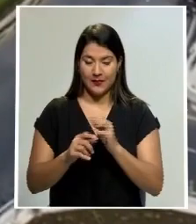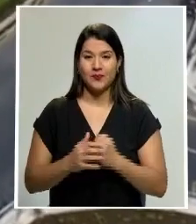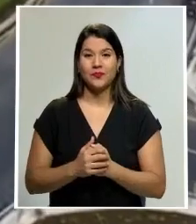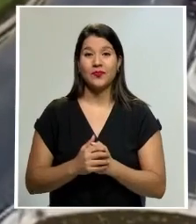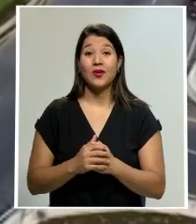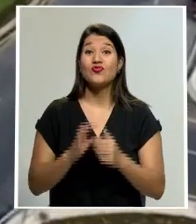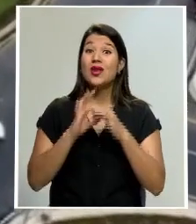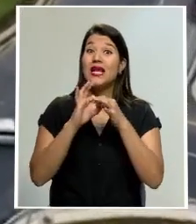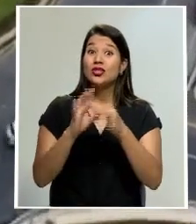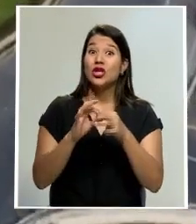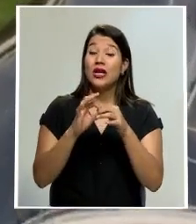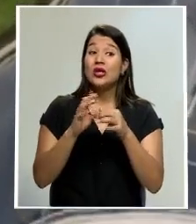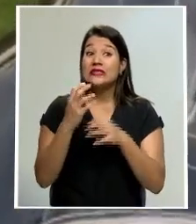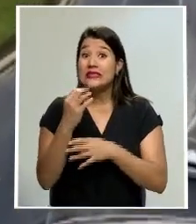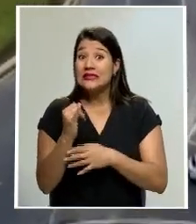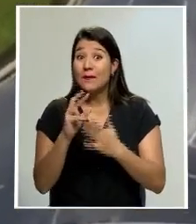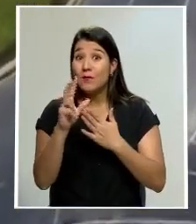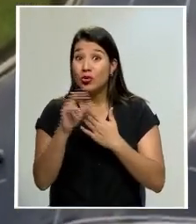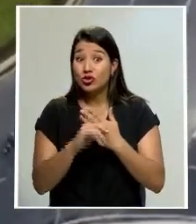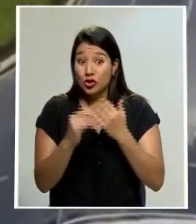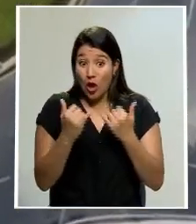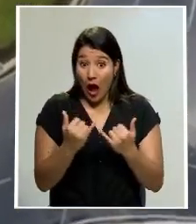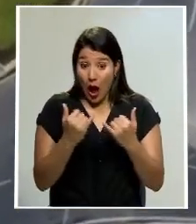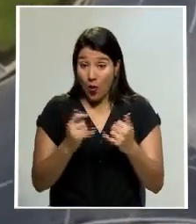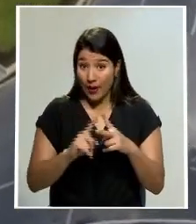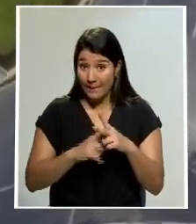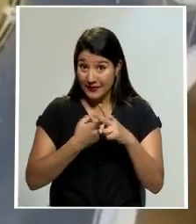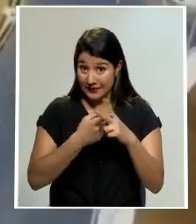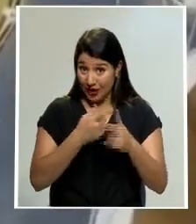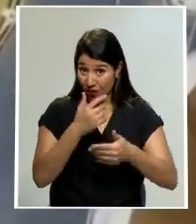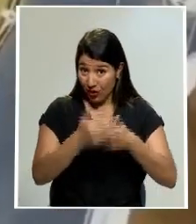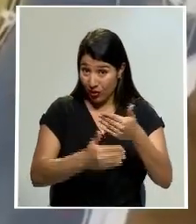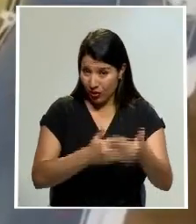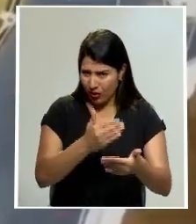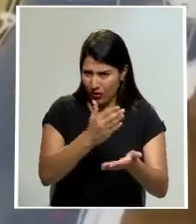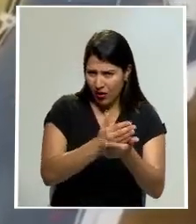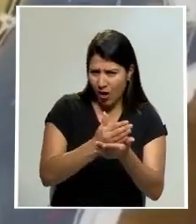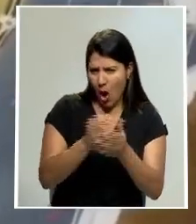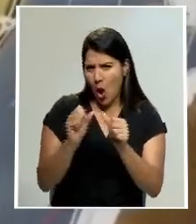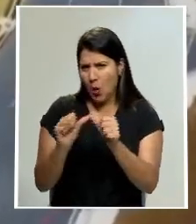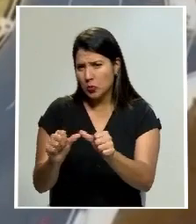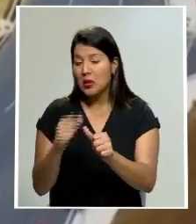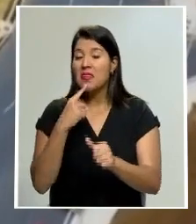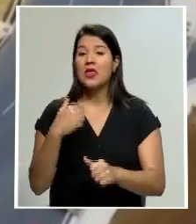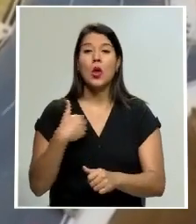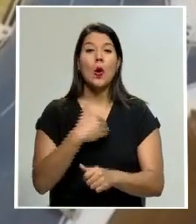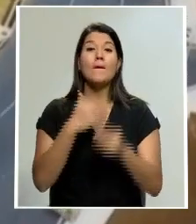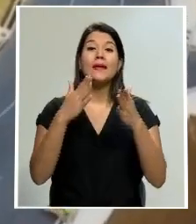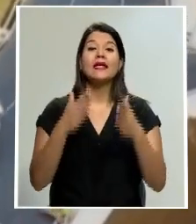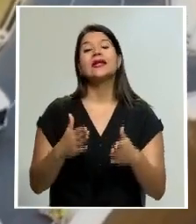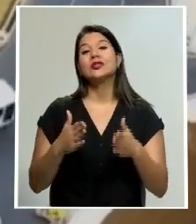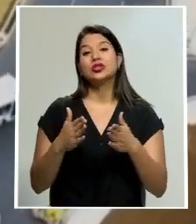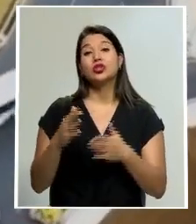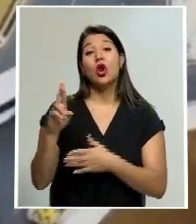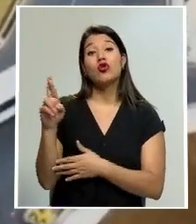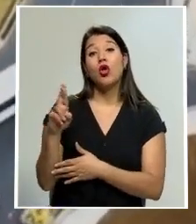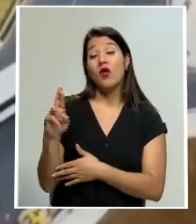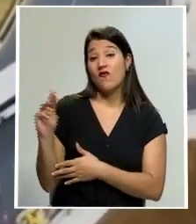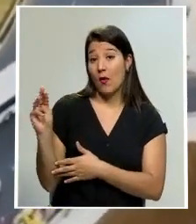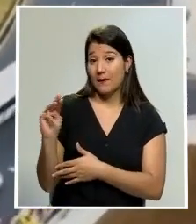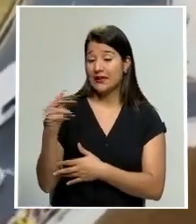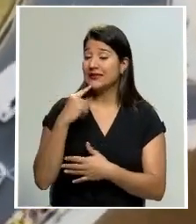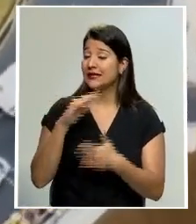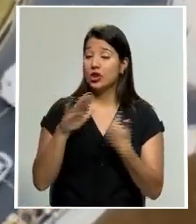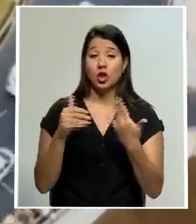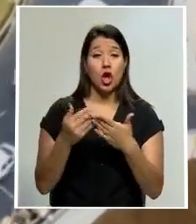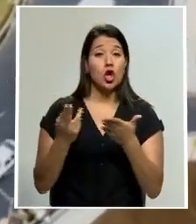continuación de las obras que se desarrollan en este momento, el ministro Rodolfo Méndez indicó que todos los contratos de obra pública vigentes